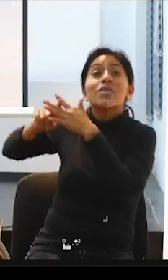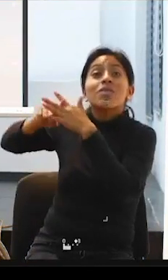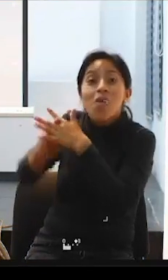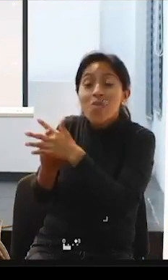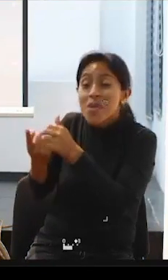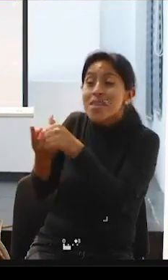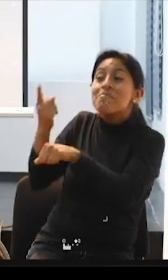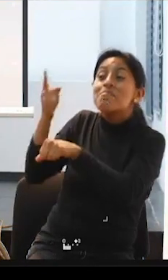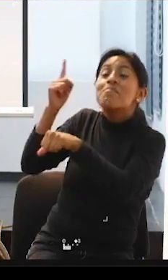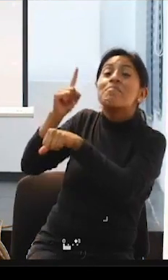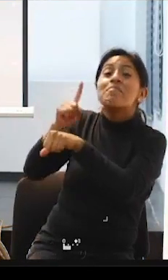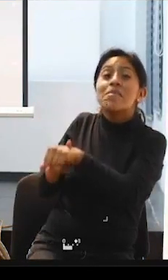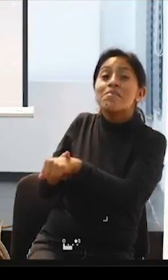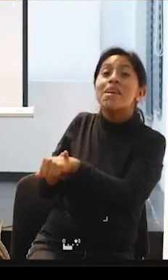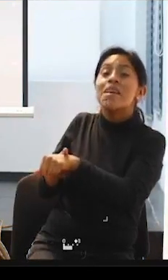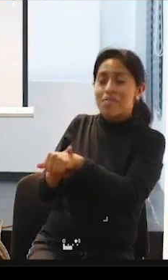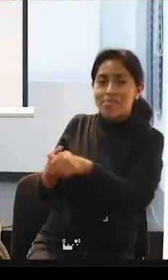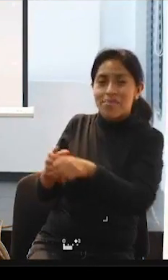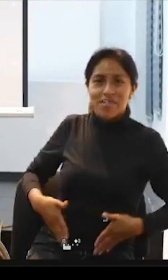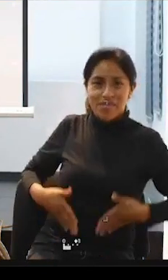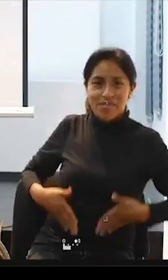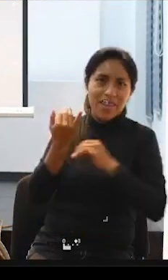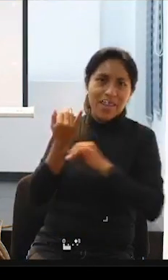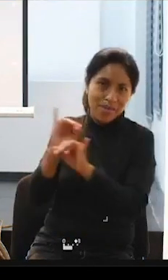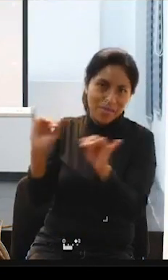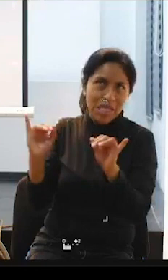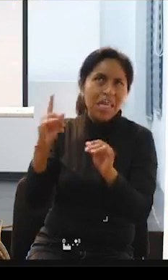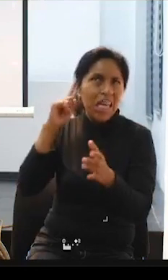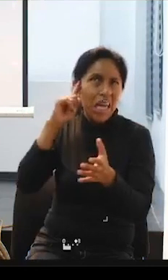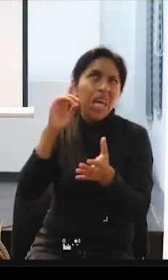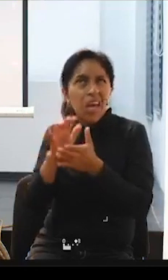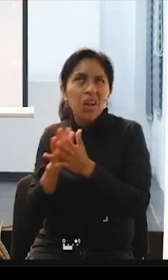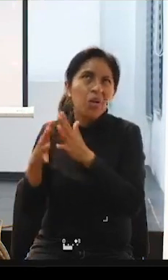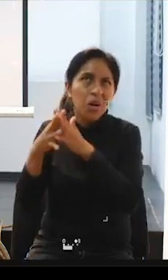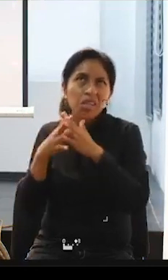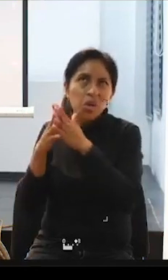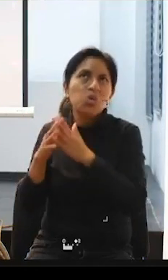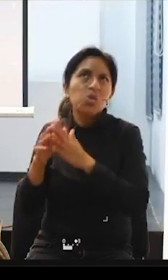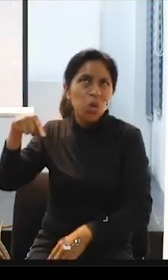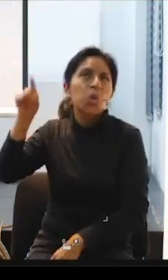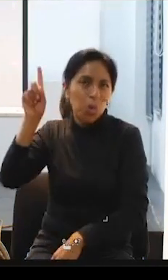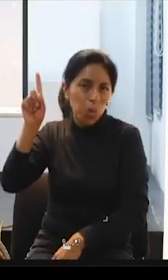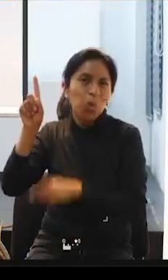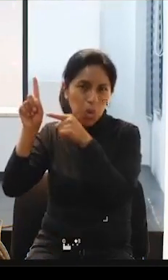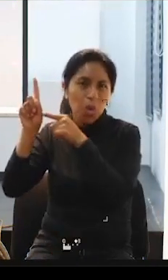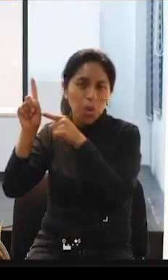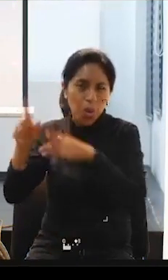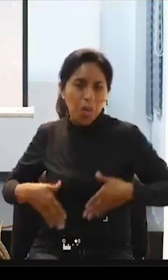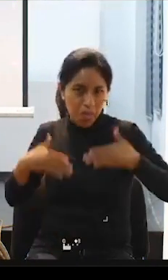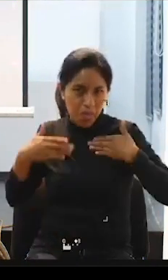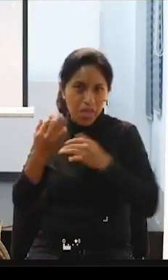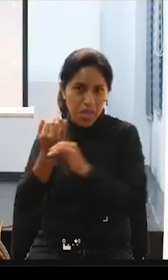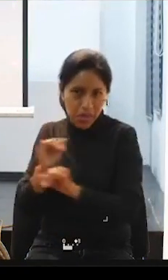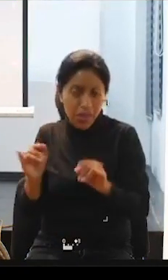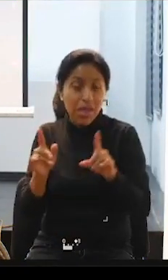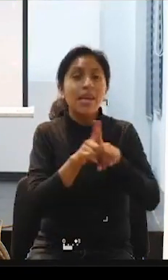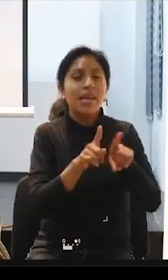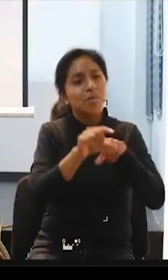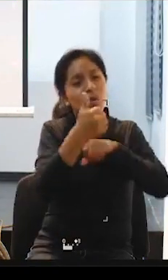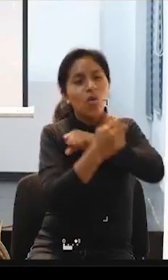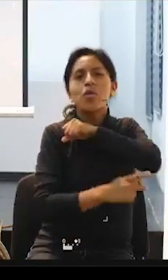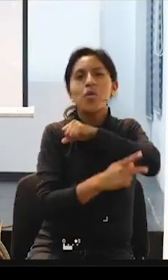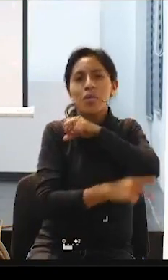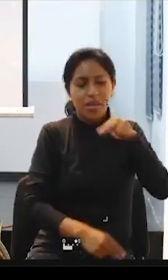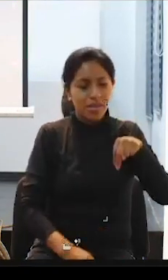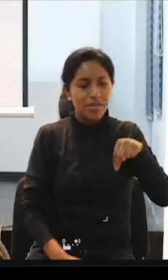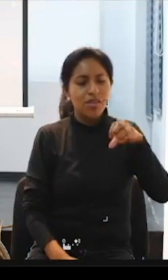el, bueno, no sé si el número uno, centro de vida independiente. Y en Noruega, también había un, hay un centro